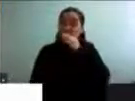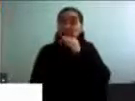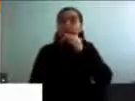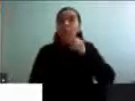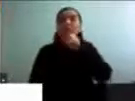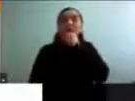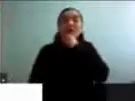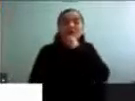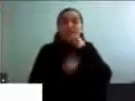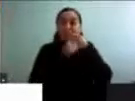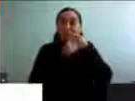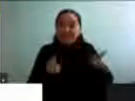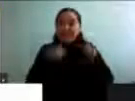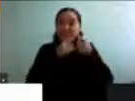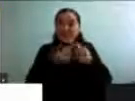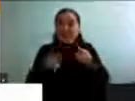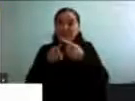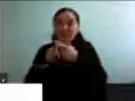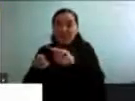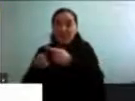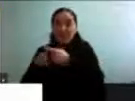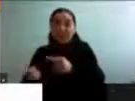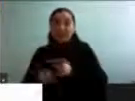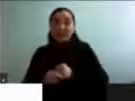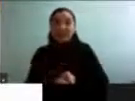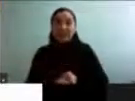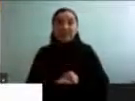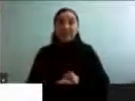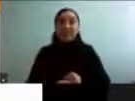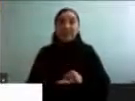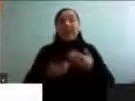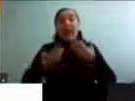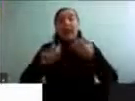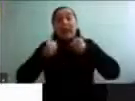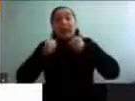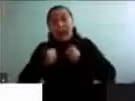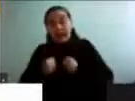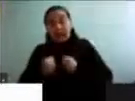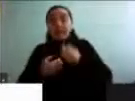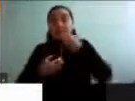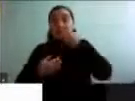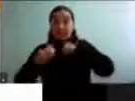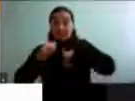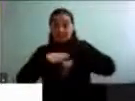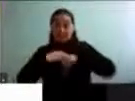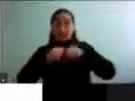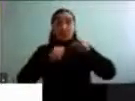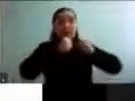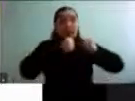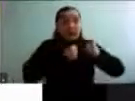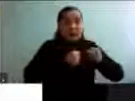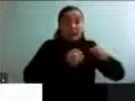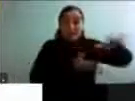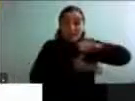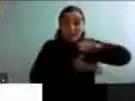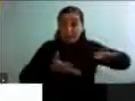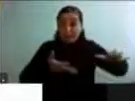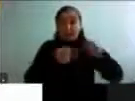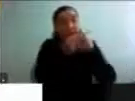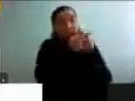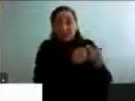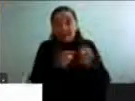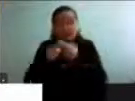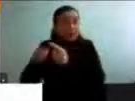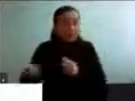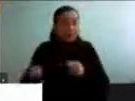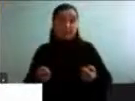Lo hemos dicho, la capacidad funcional y la capacidad intrínseca puede variar. Y estas trayectorias generales